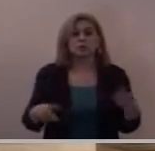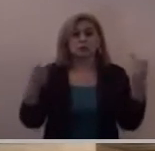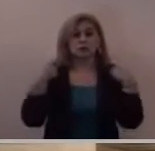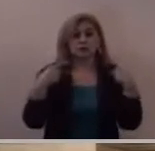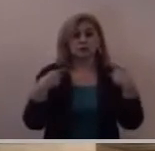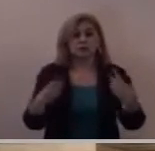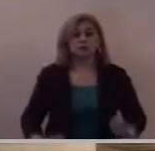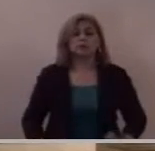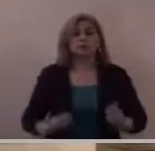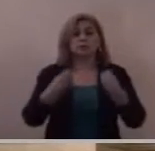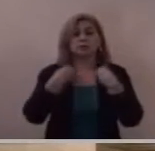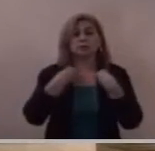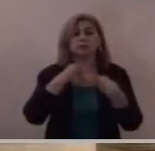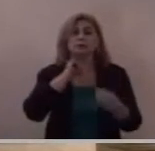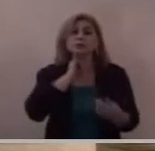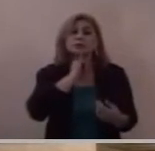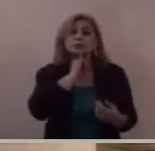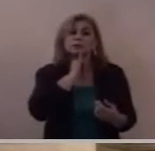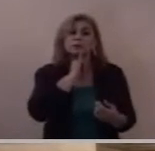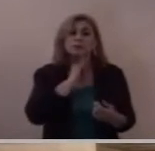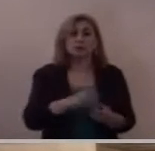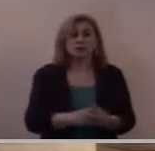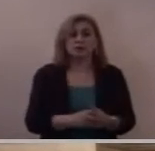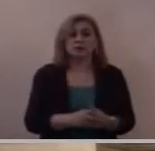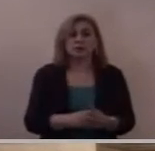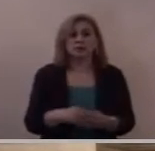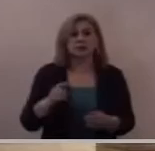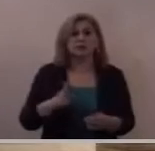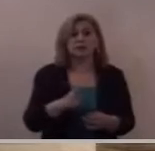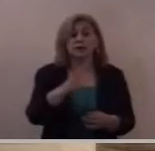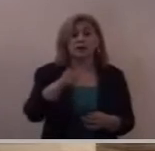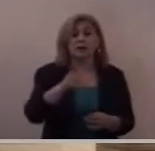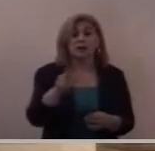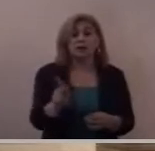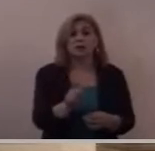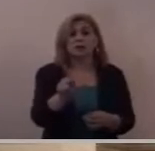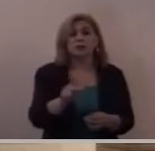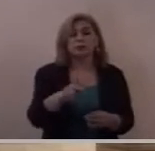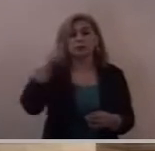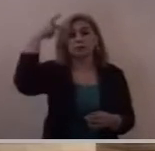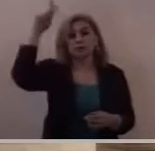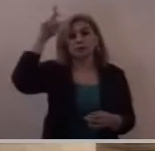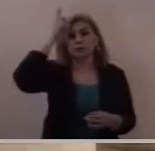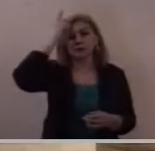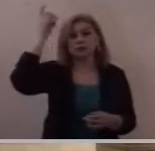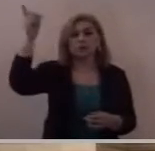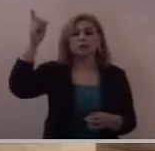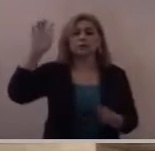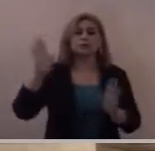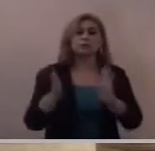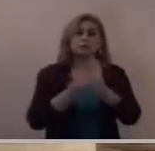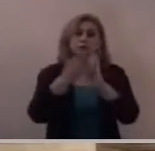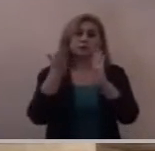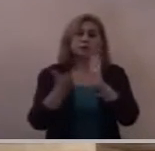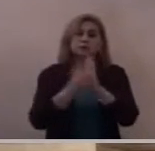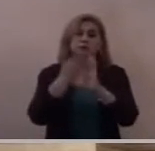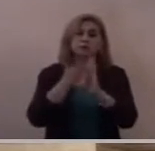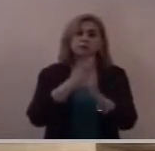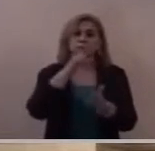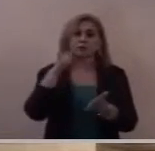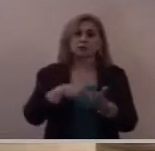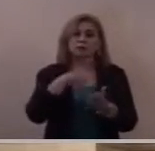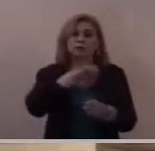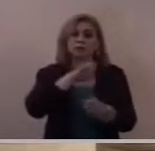Israel quería al pueblo de Dios y le había construido la sinagoga